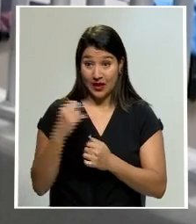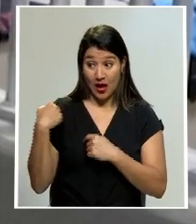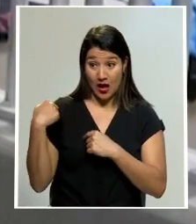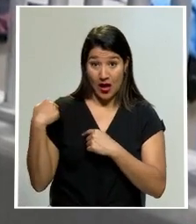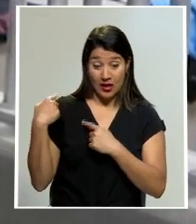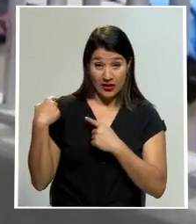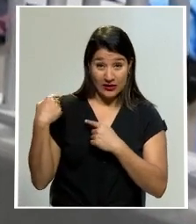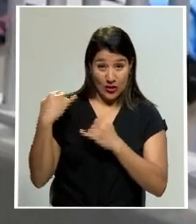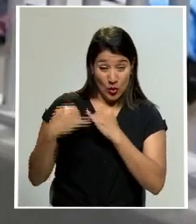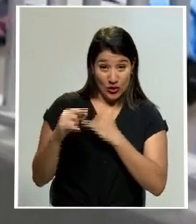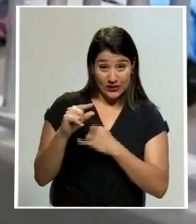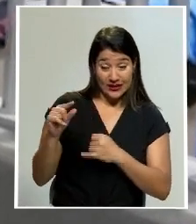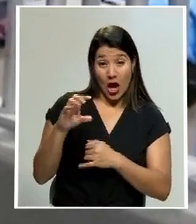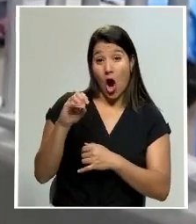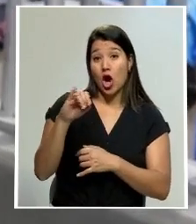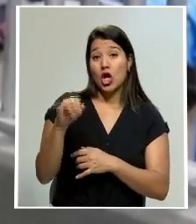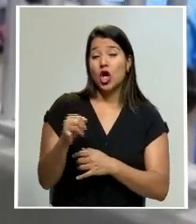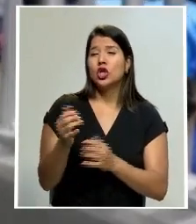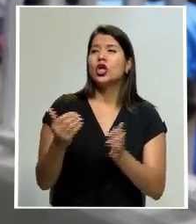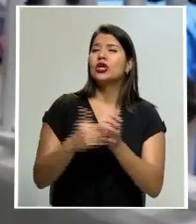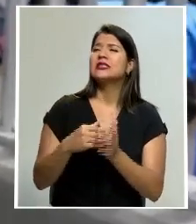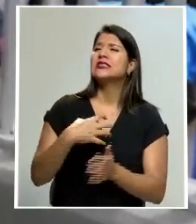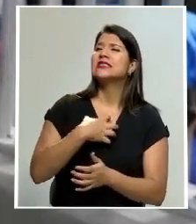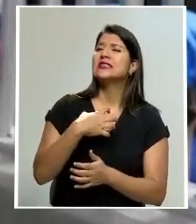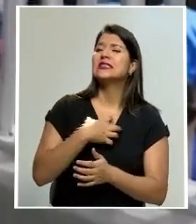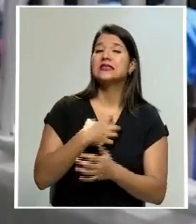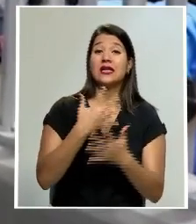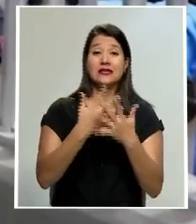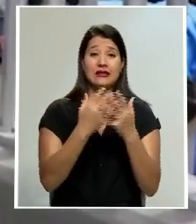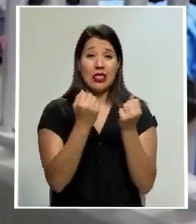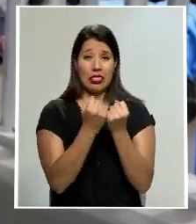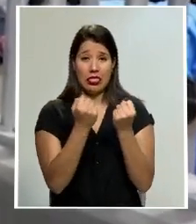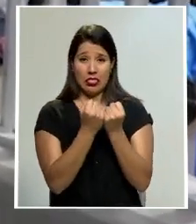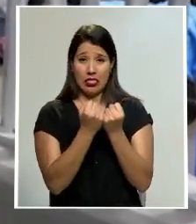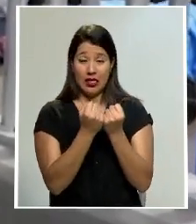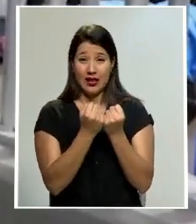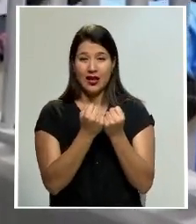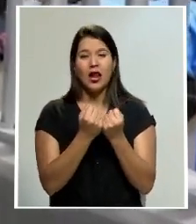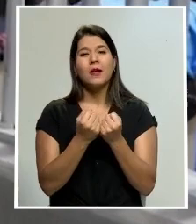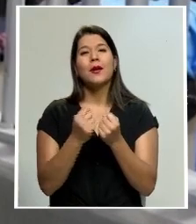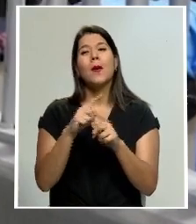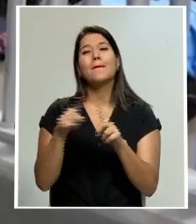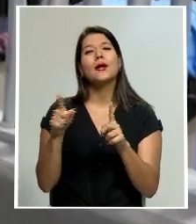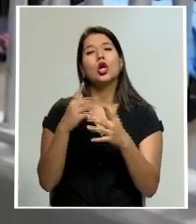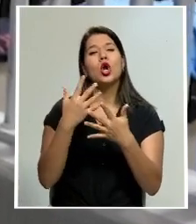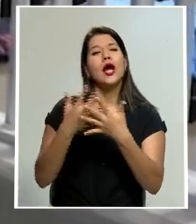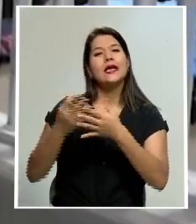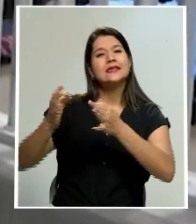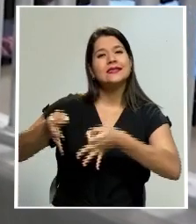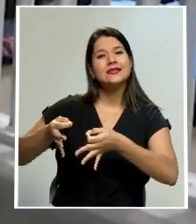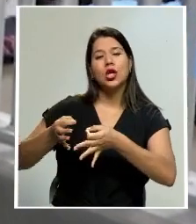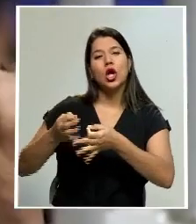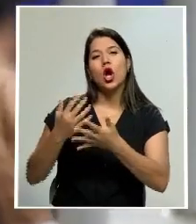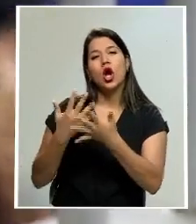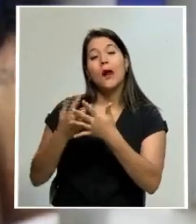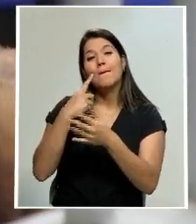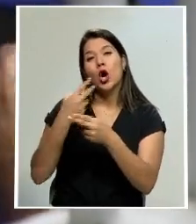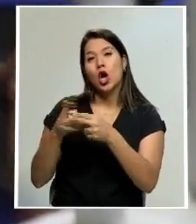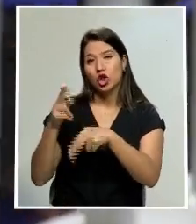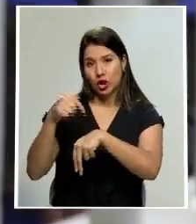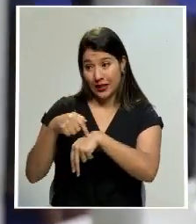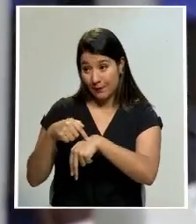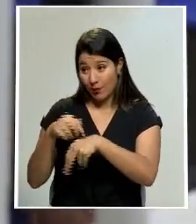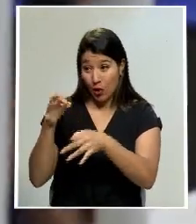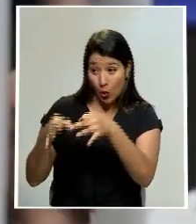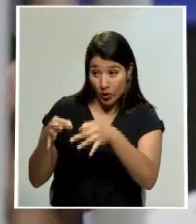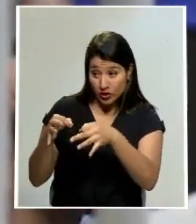volvió a reclamar por el colapso en sus celdas judiciales, ya que los traslados de adaptación social terminan siendo muy lento, a tal punto